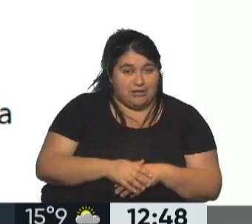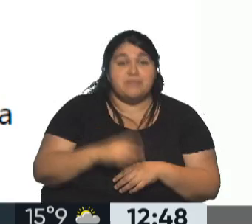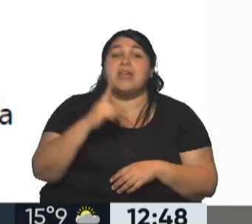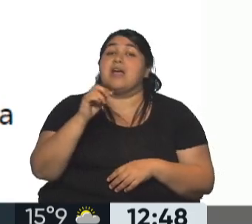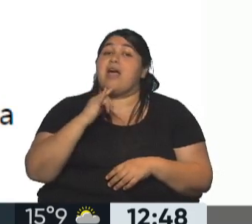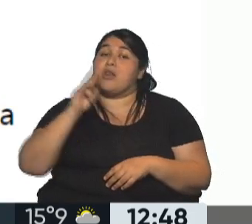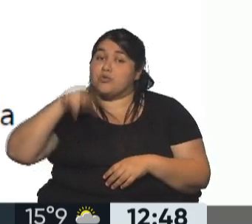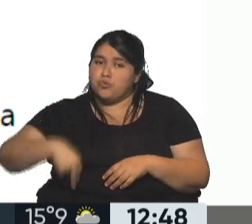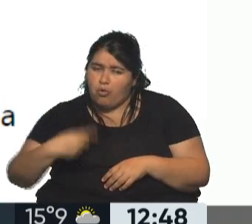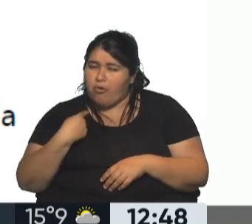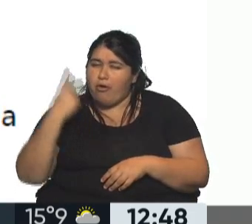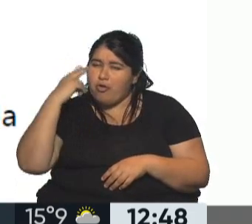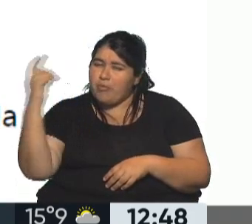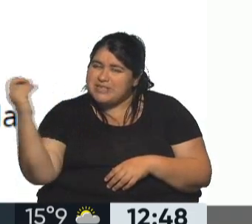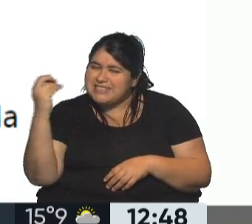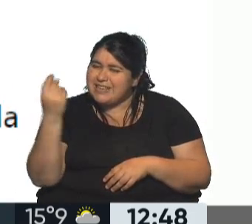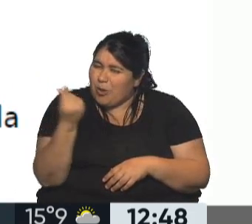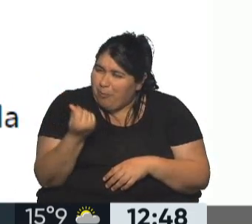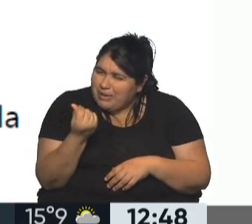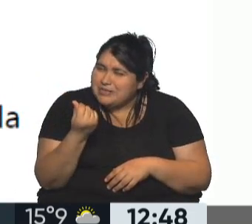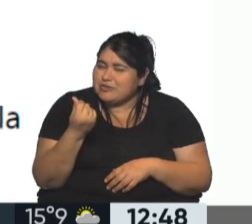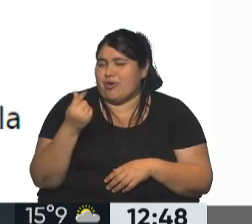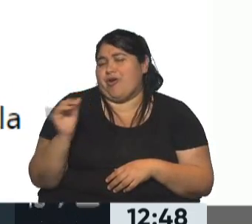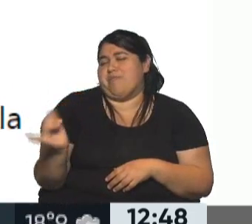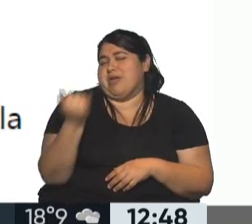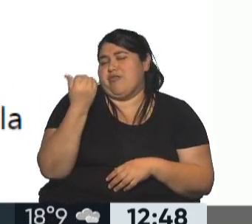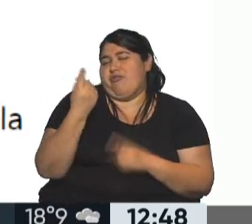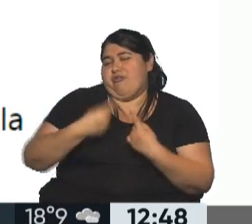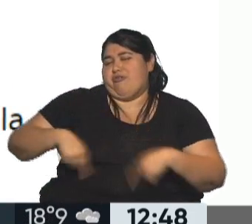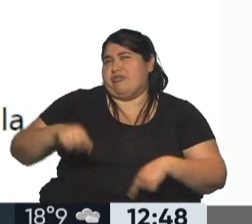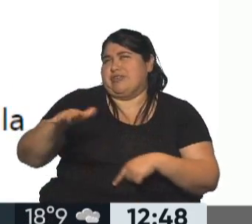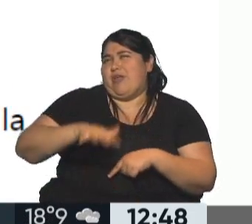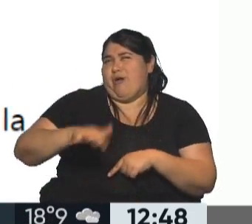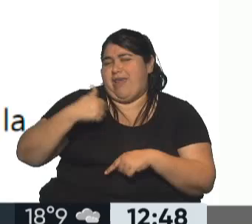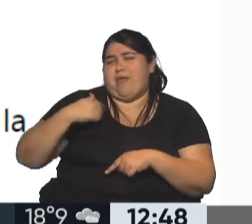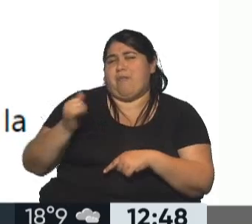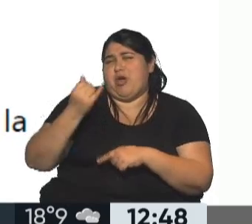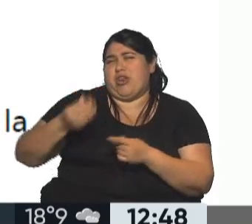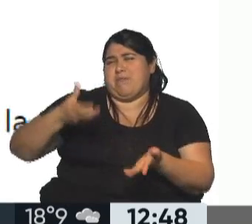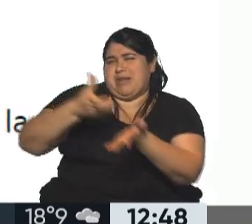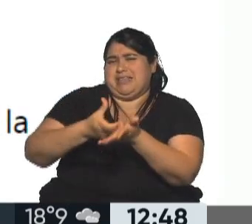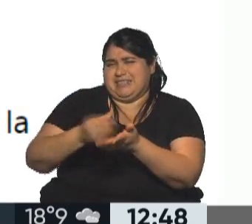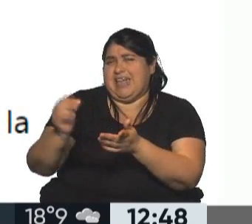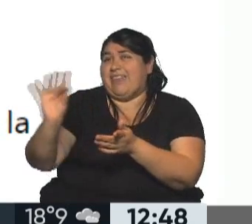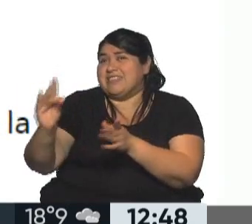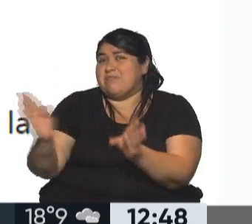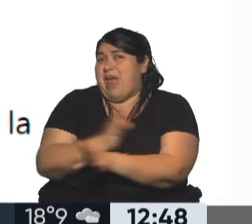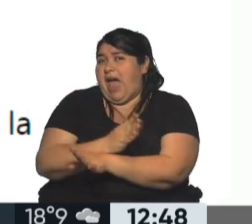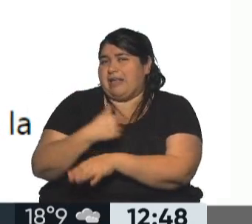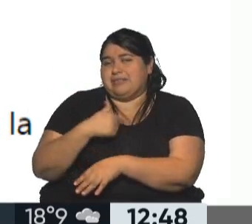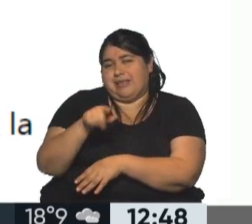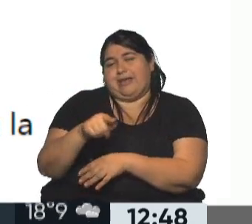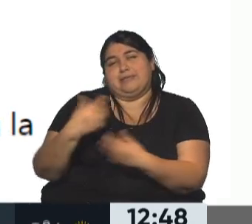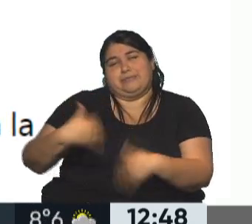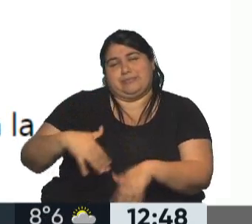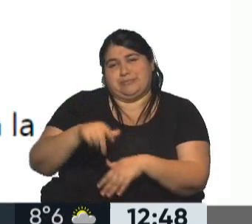Y este a 900 mangos, la mejor ubicación porque es del Estado. O sea, ya sabés en qué invertir antes de que llegue diciembre. Se refiere a Salvajada que,